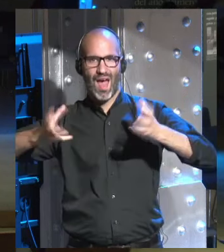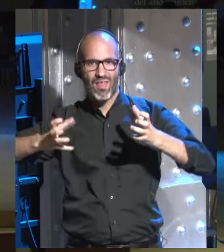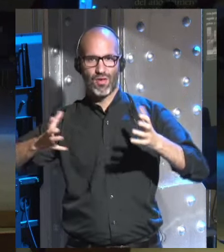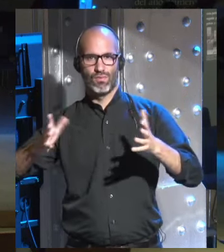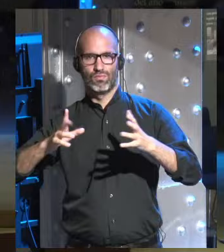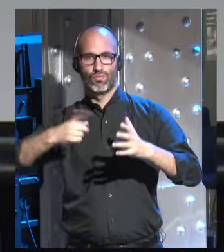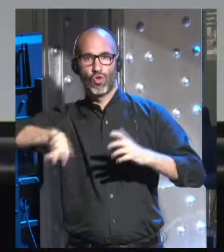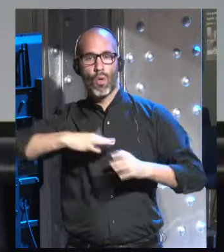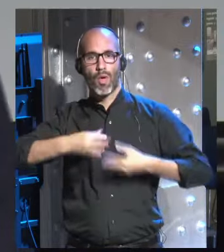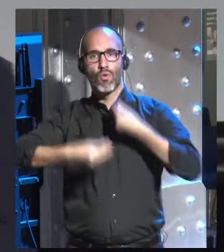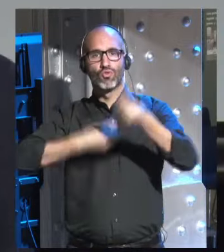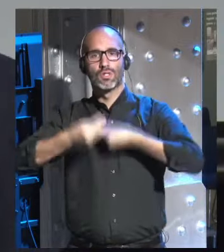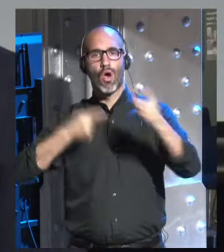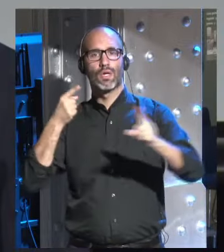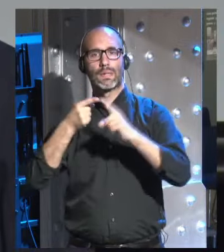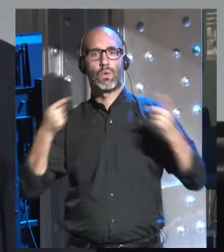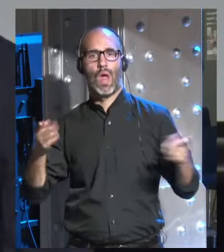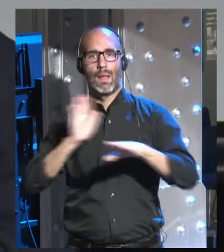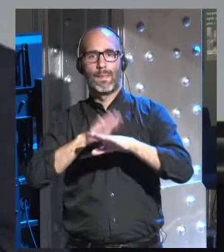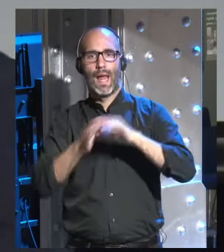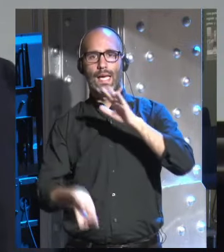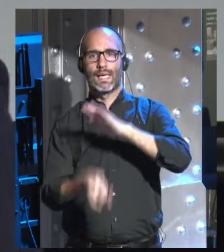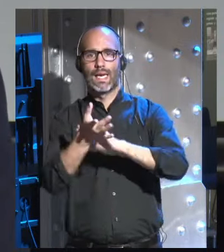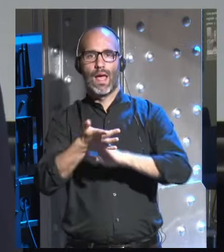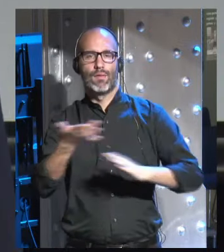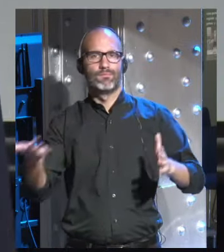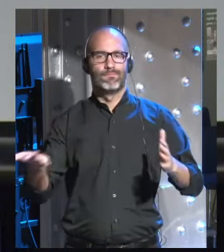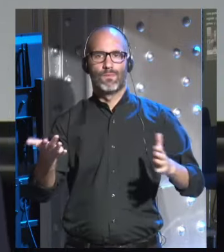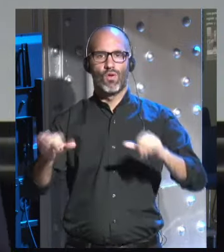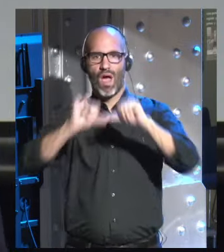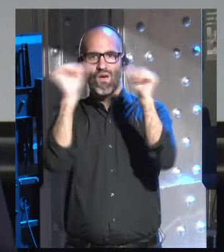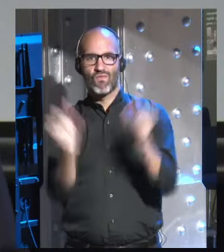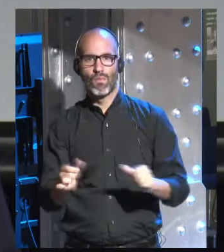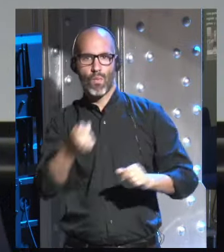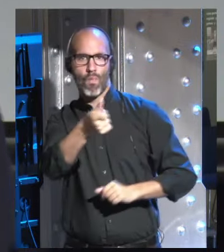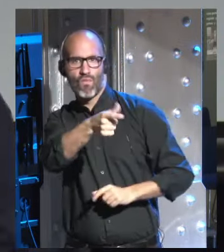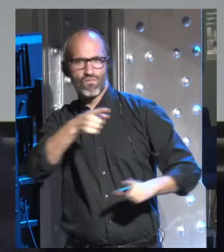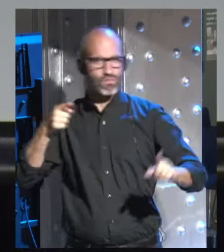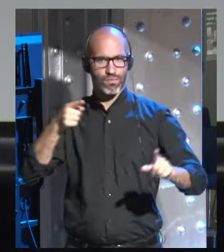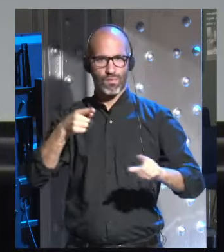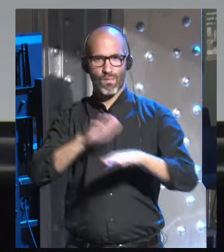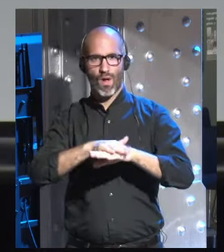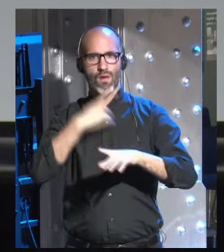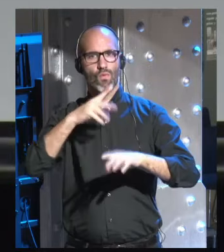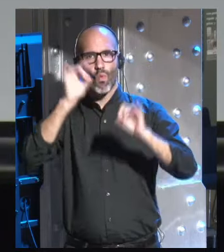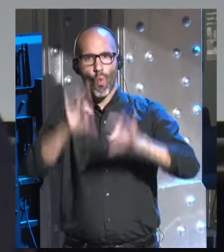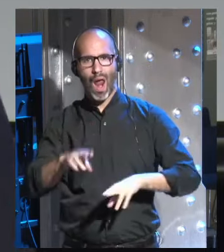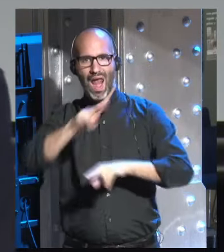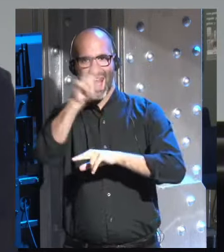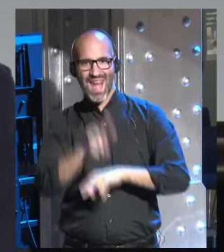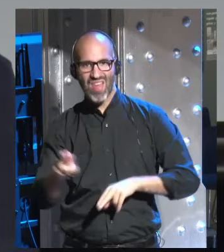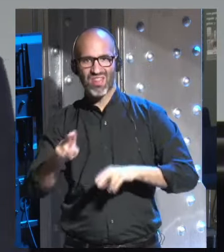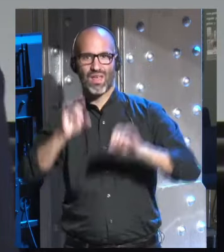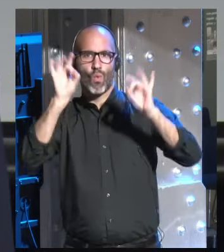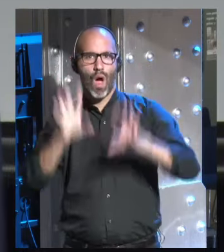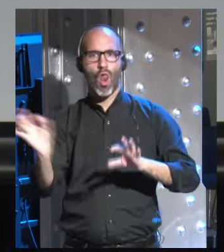podíamos utilizarlas para crear un régimen fascista como el régimen nazi o